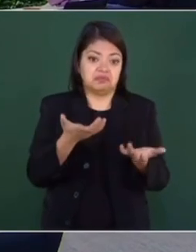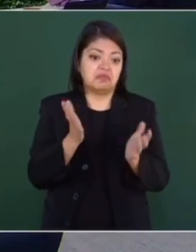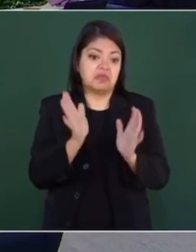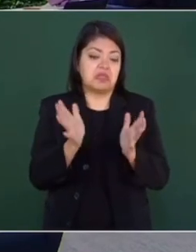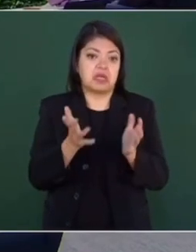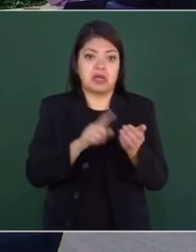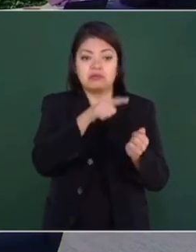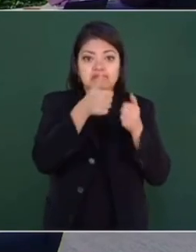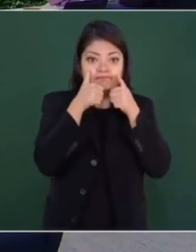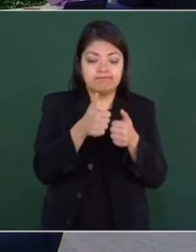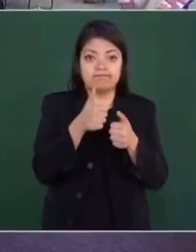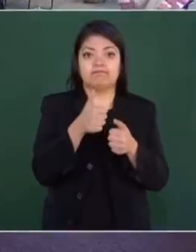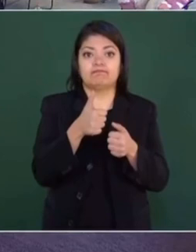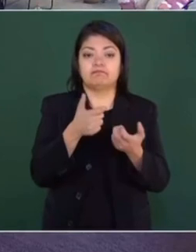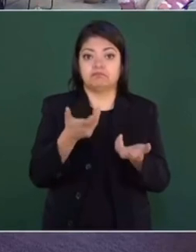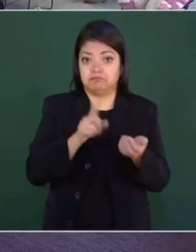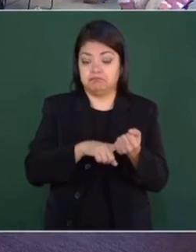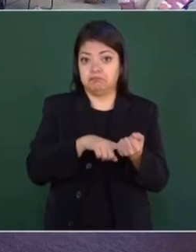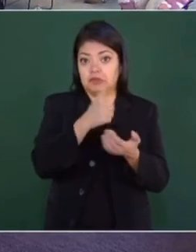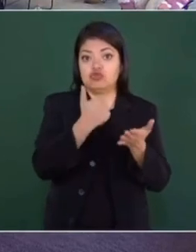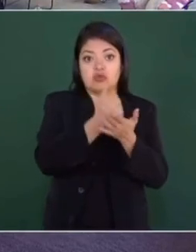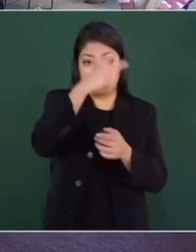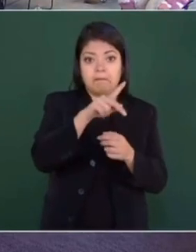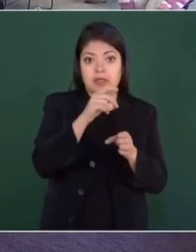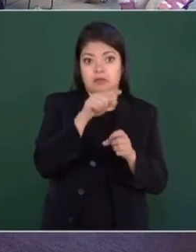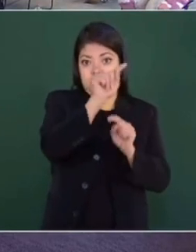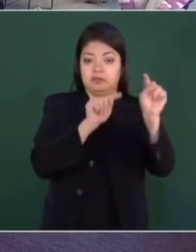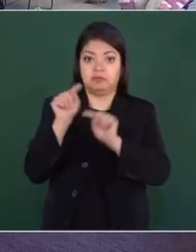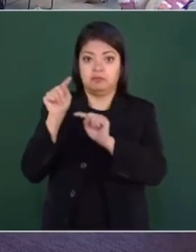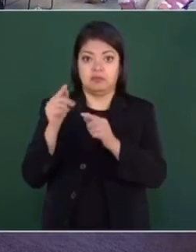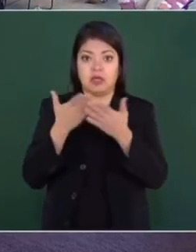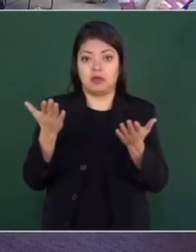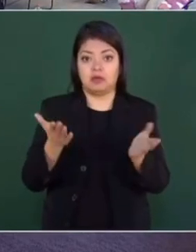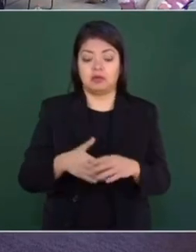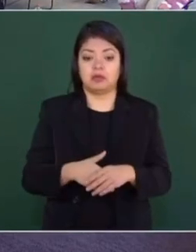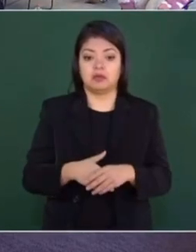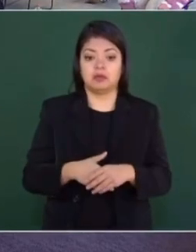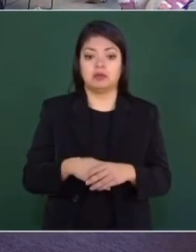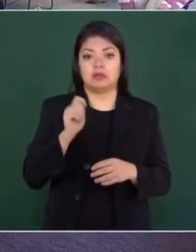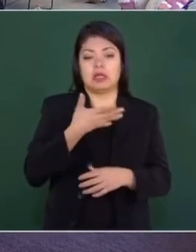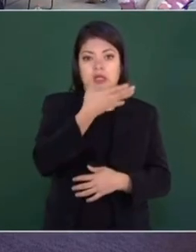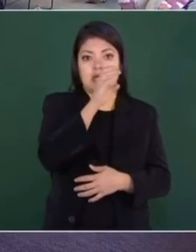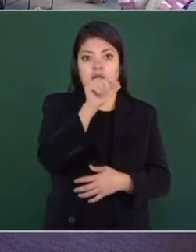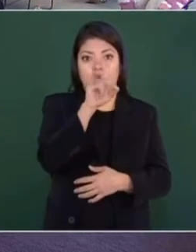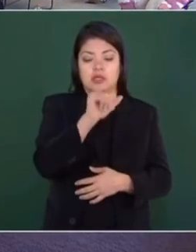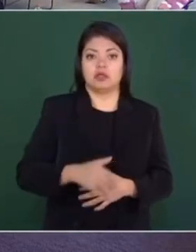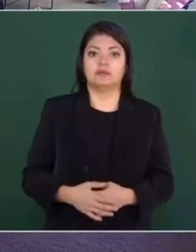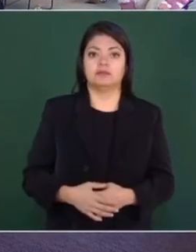ya atendiendo en toda la Ciudad de México. Y ahí le dejamos a... Ah, ahí está Claudia.